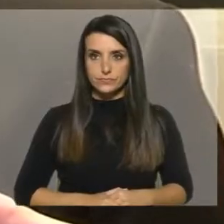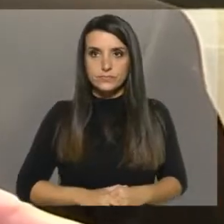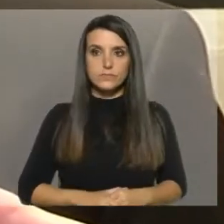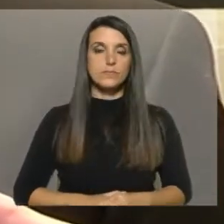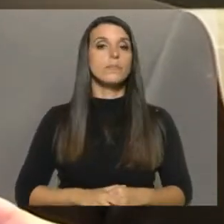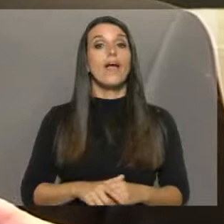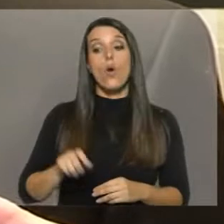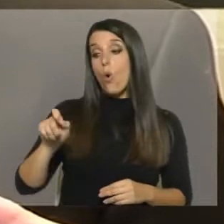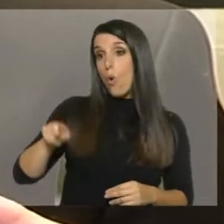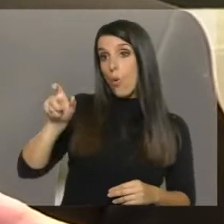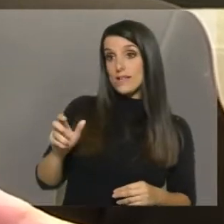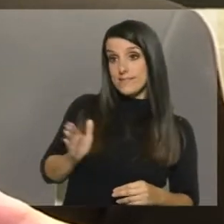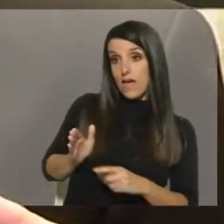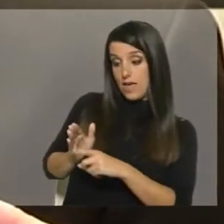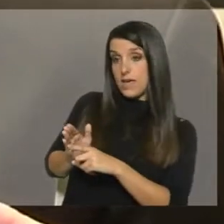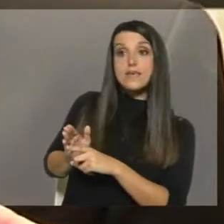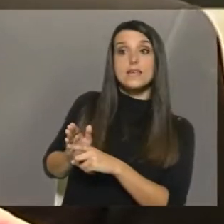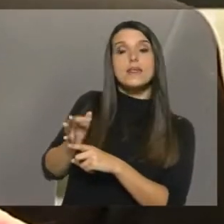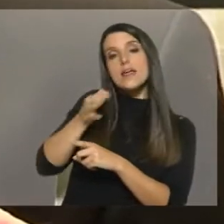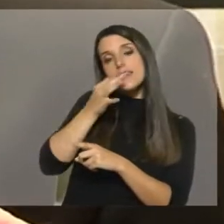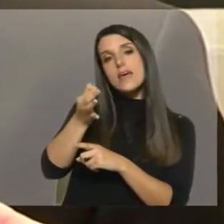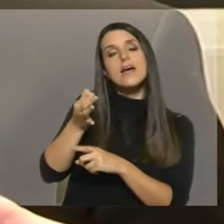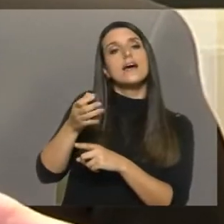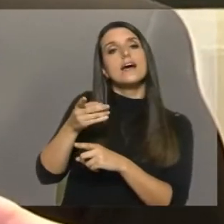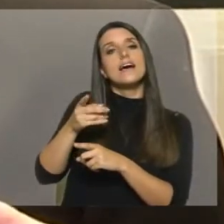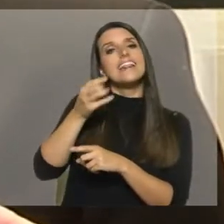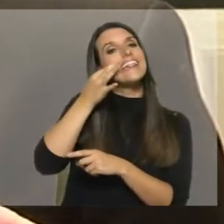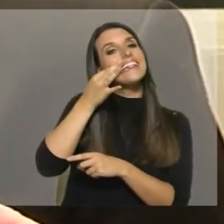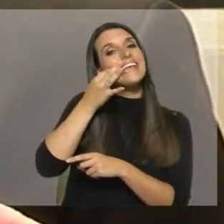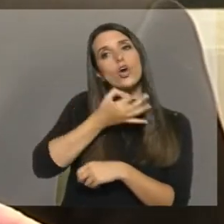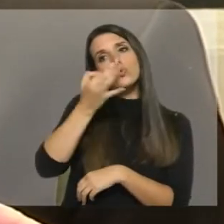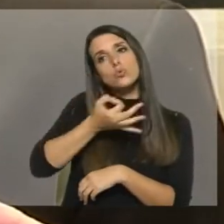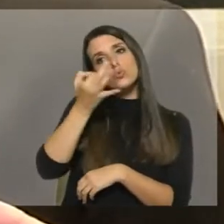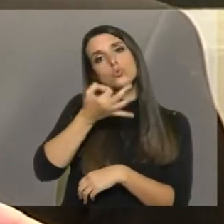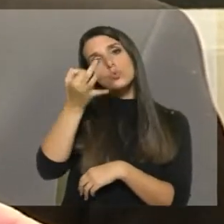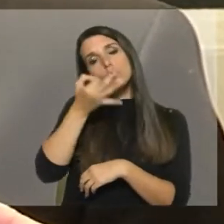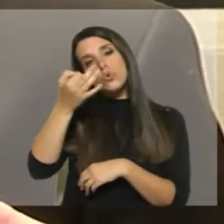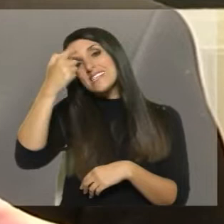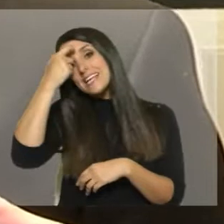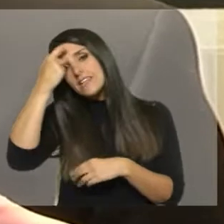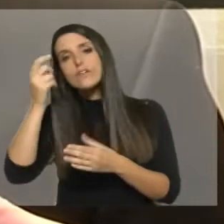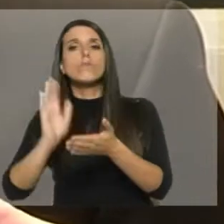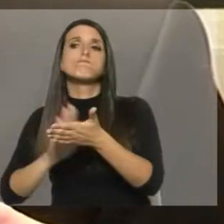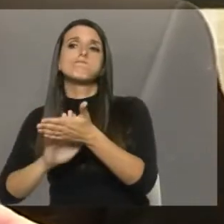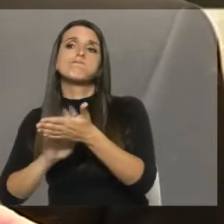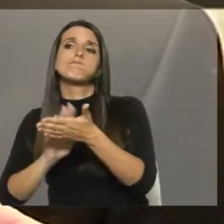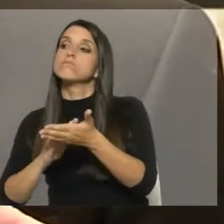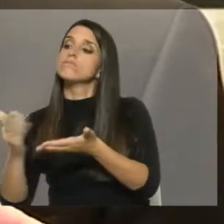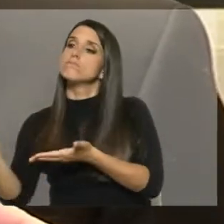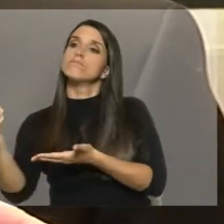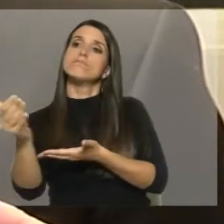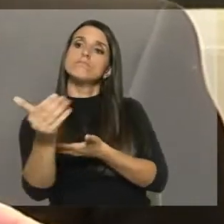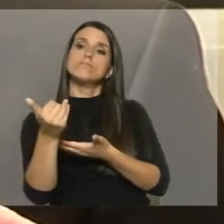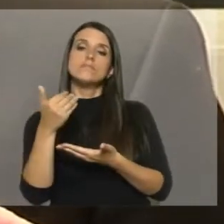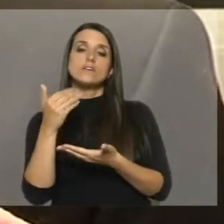La jueza, en base a las declaraciones de los testigos y a la evidencia científica que se le presentó, toma una decisión